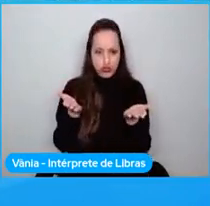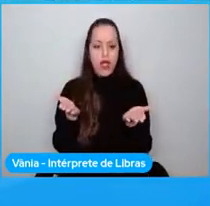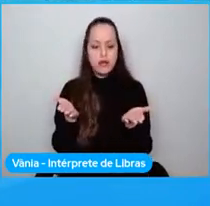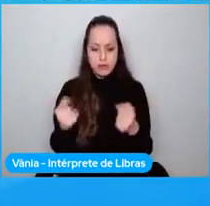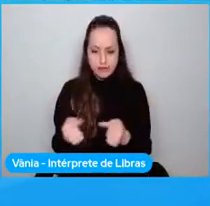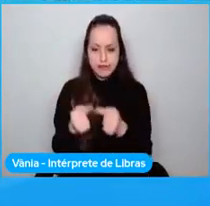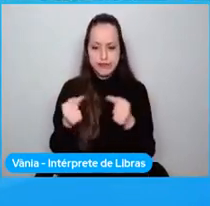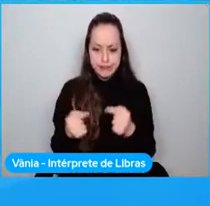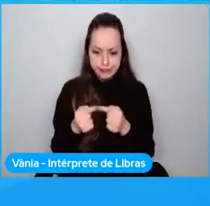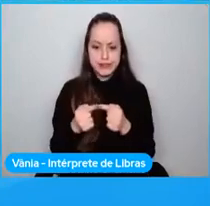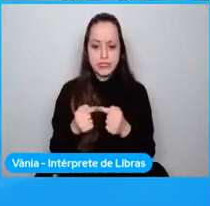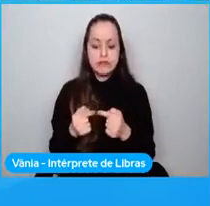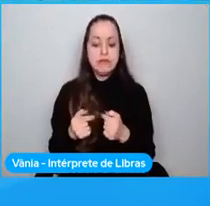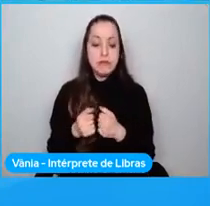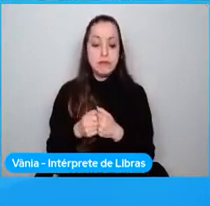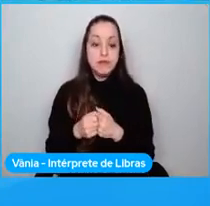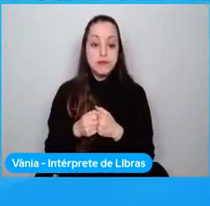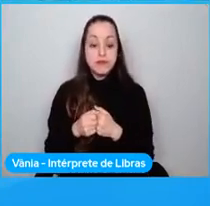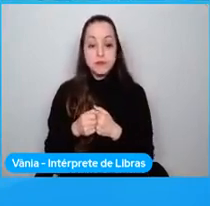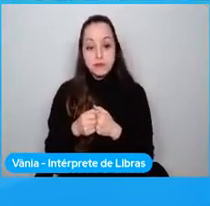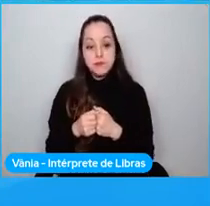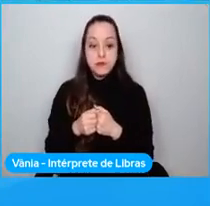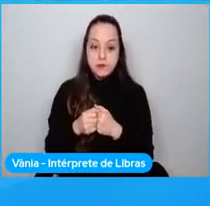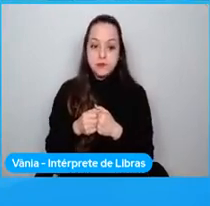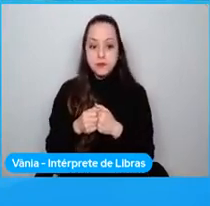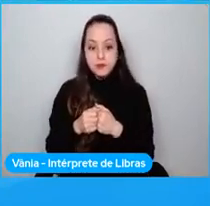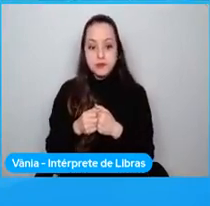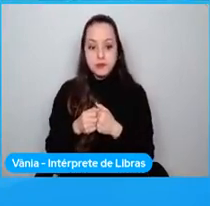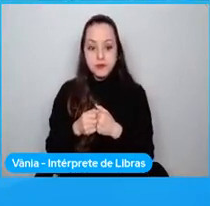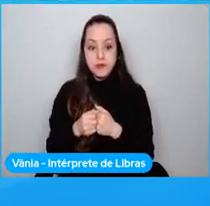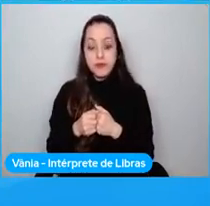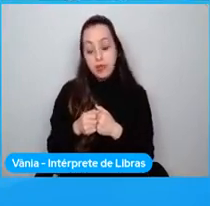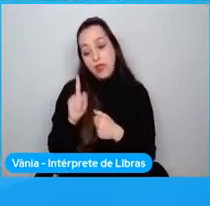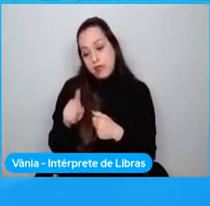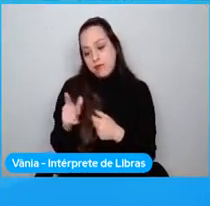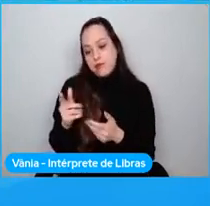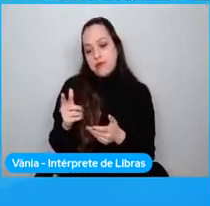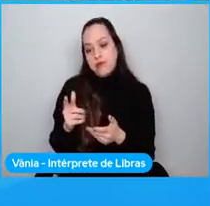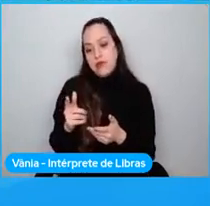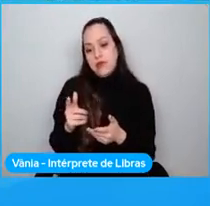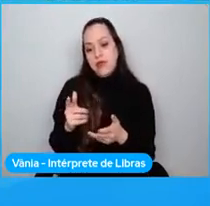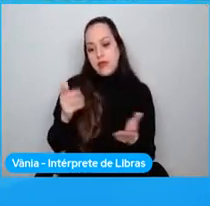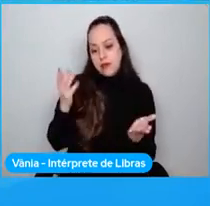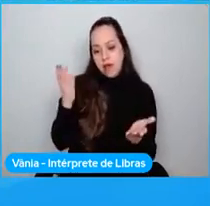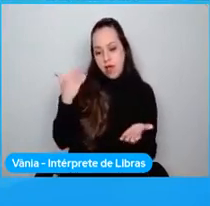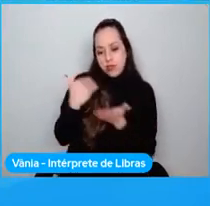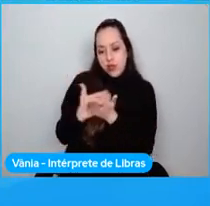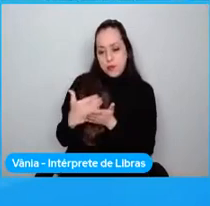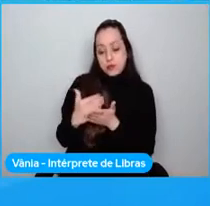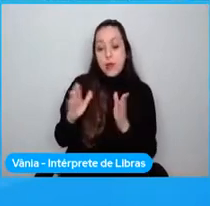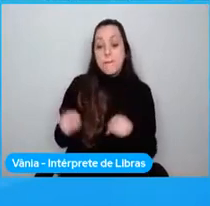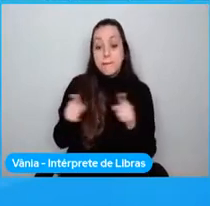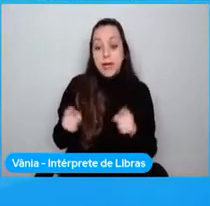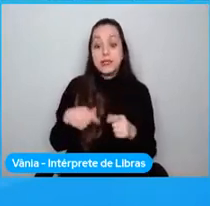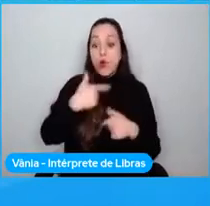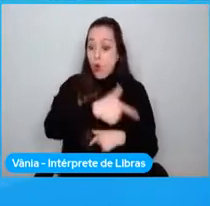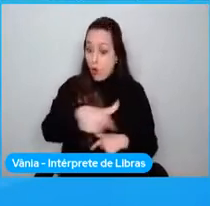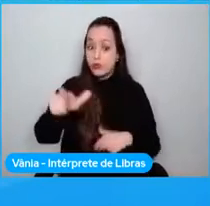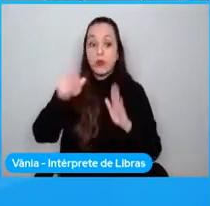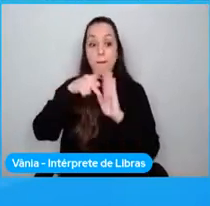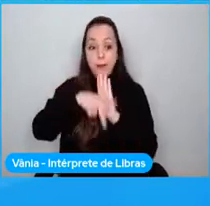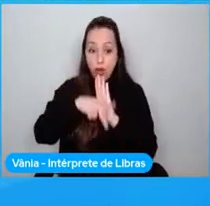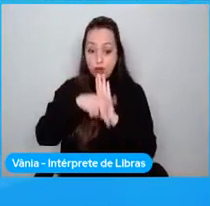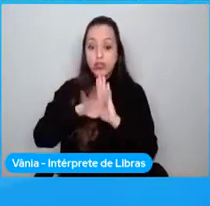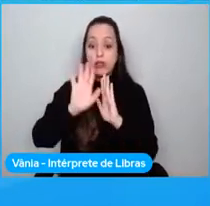que soportan WebAssembly, que inicialmente soportaron WebAssembly, pero otros proyectos llegaron. Si vamos